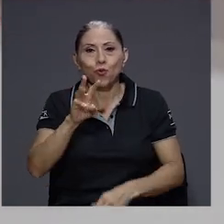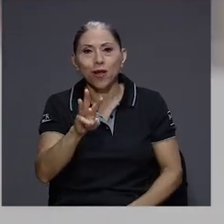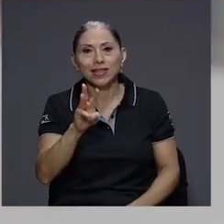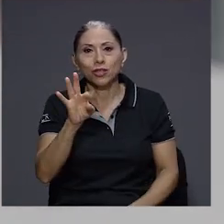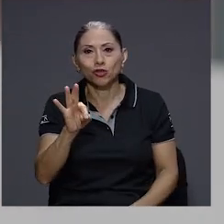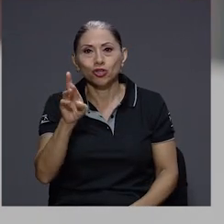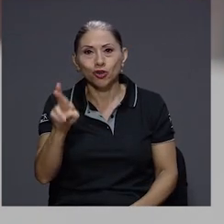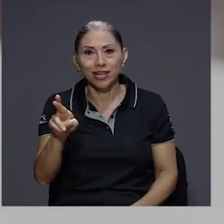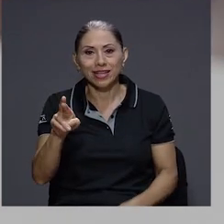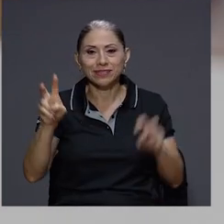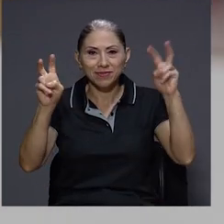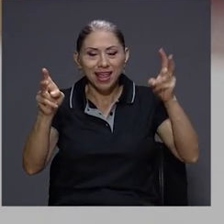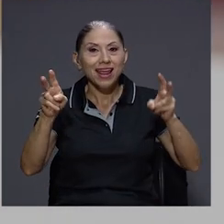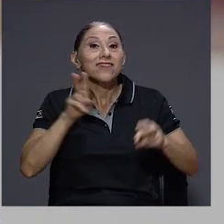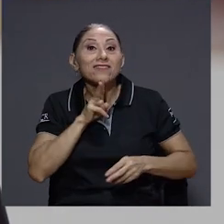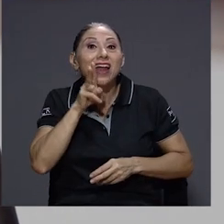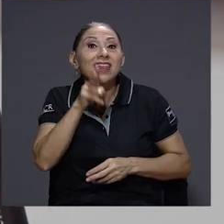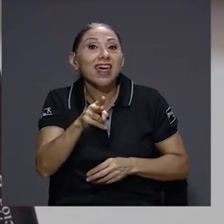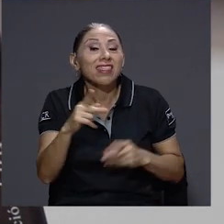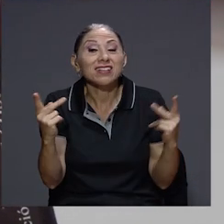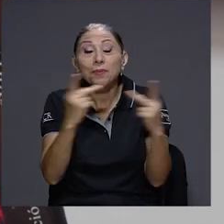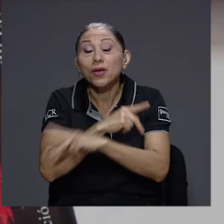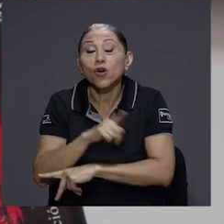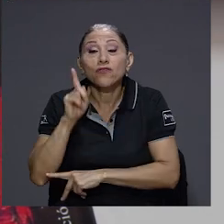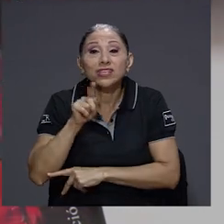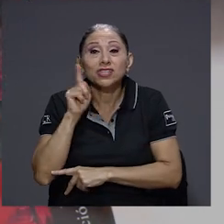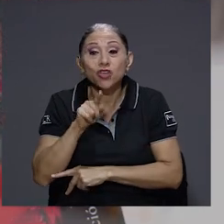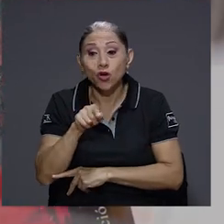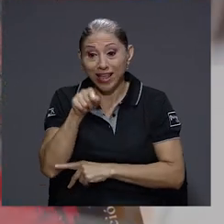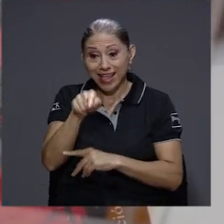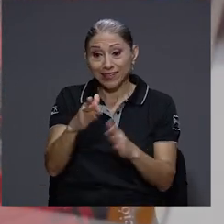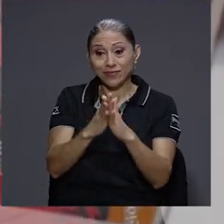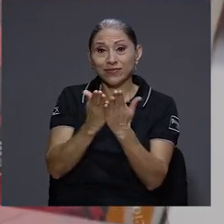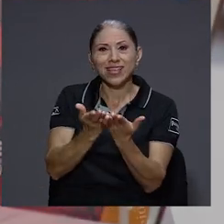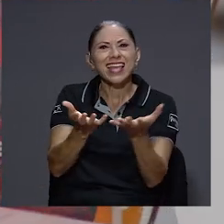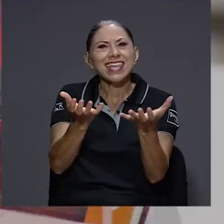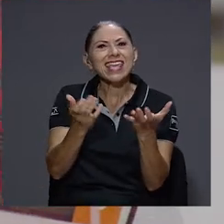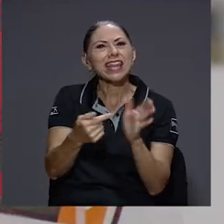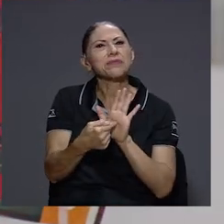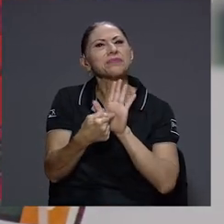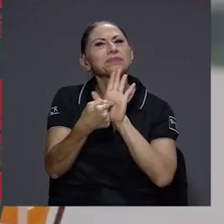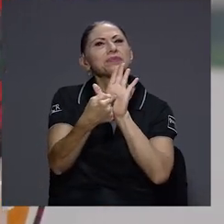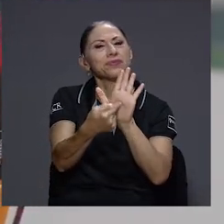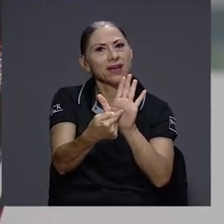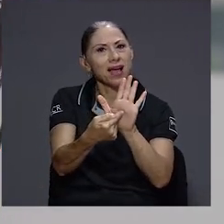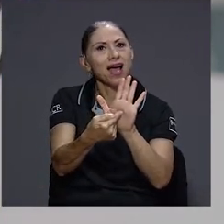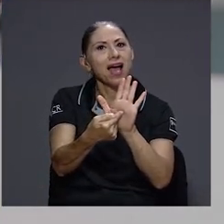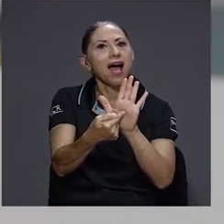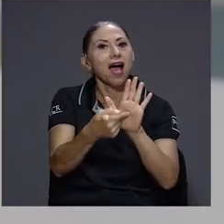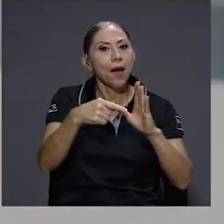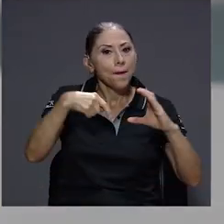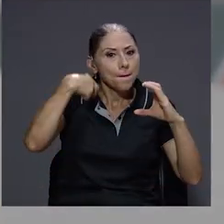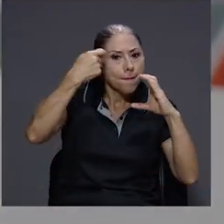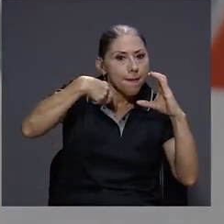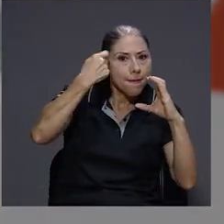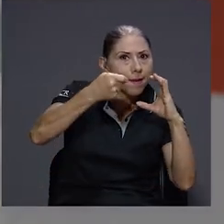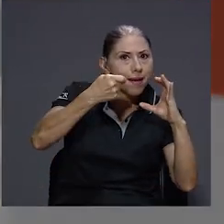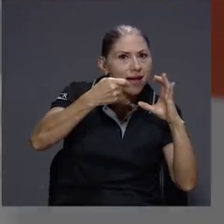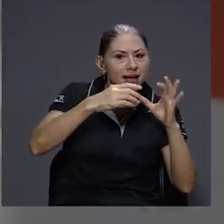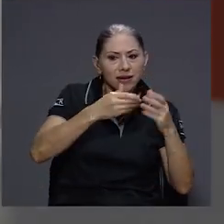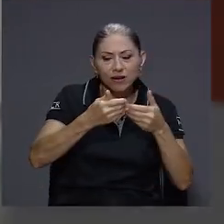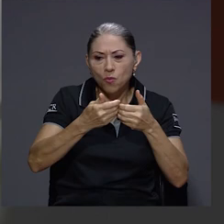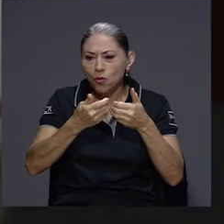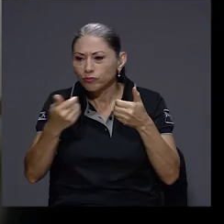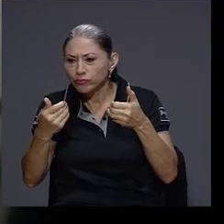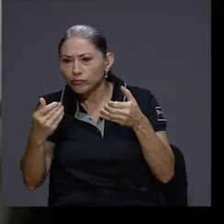es la peor ficción. Cinefilia busca desdibujar la línea entre las superproducciones cinematográficas y un entorno urbano